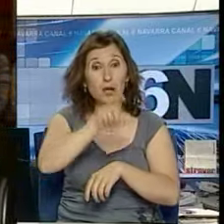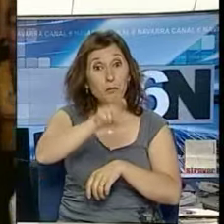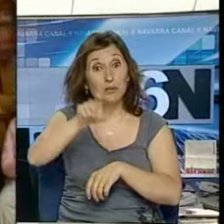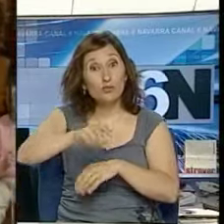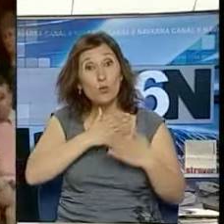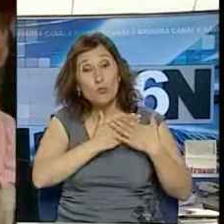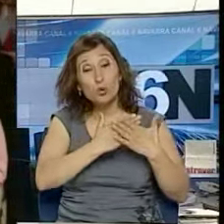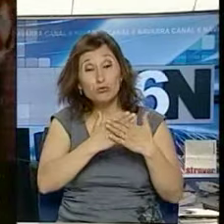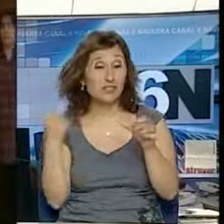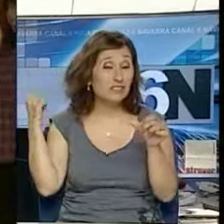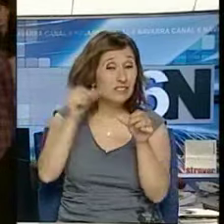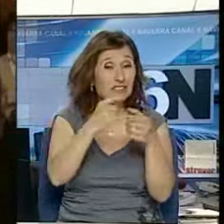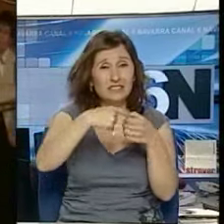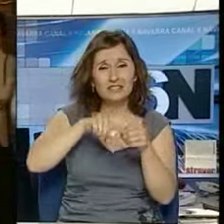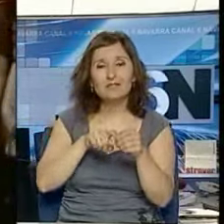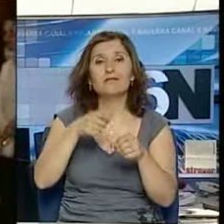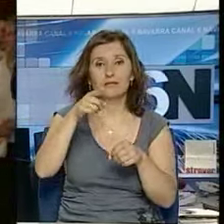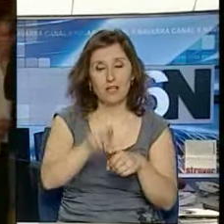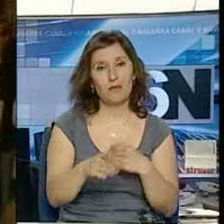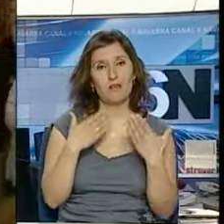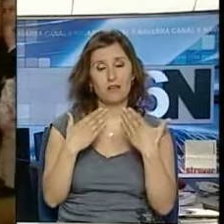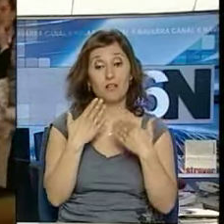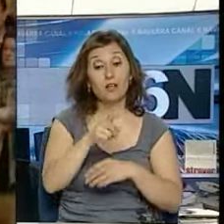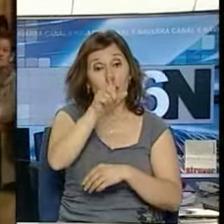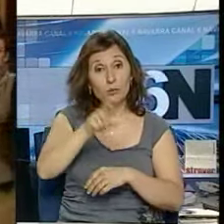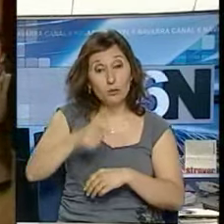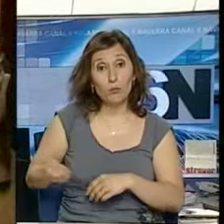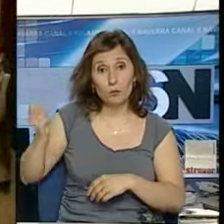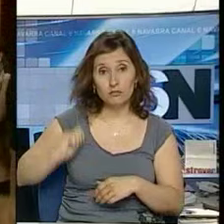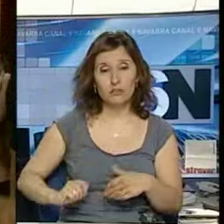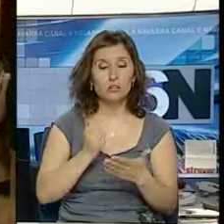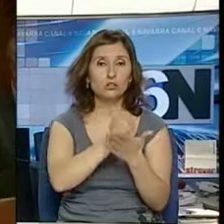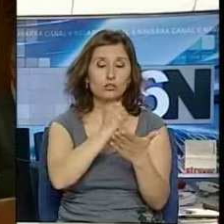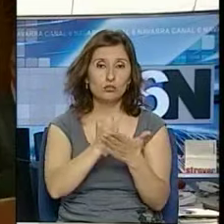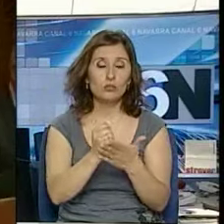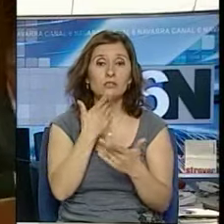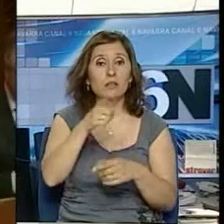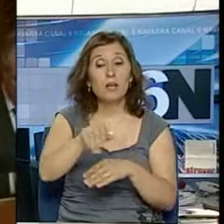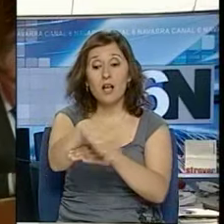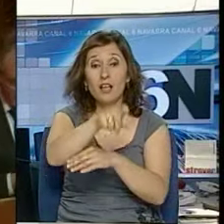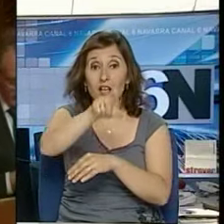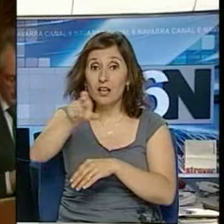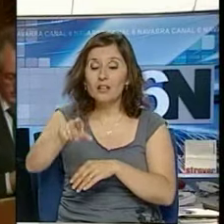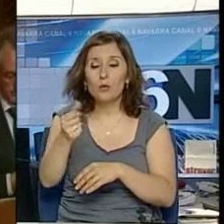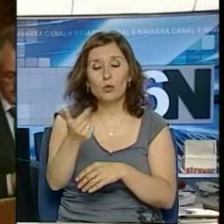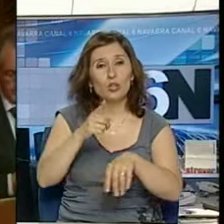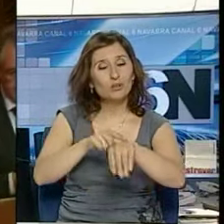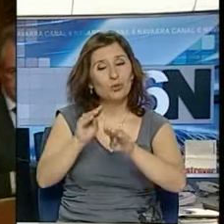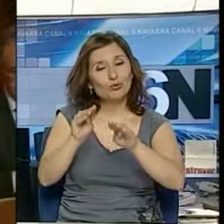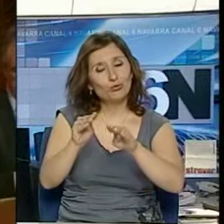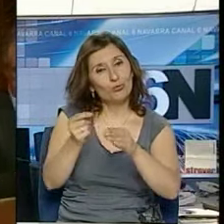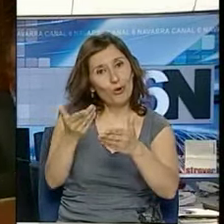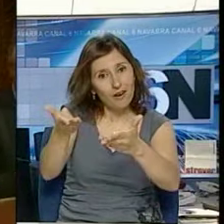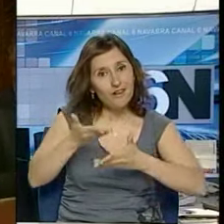que han prestado sus servicios en Anfas, así como a nuestros profesionales, a nuestros socios. Demandamos a la gente de la calle un poco de su tiempo para ser